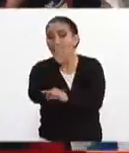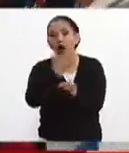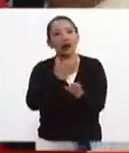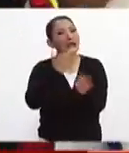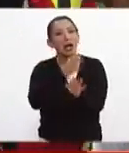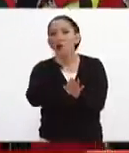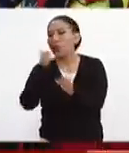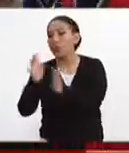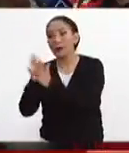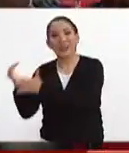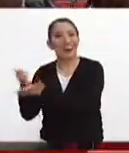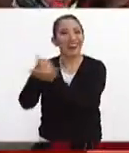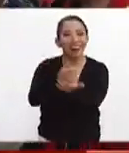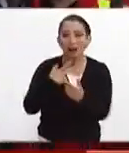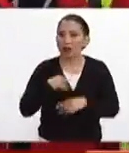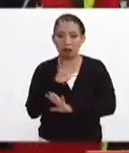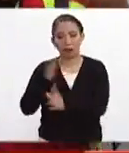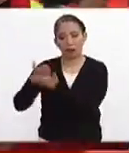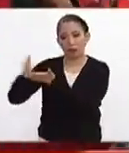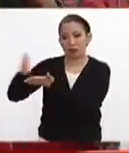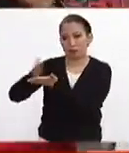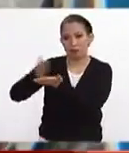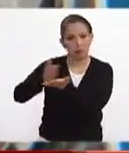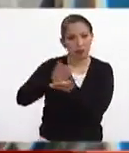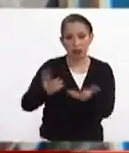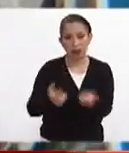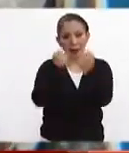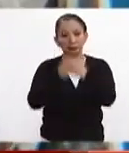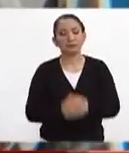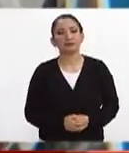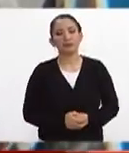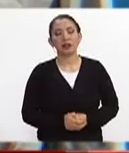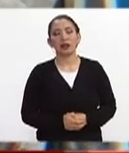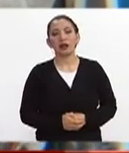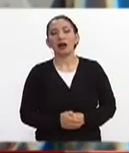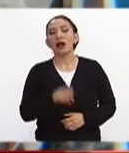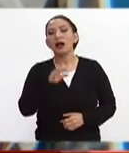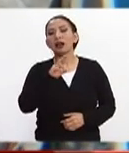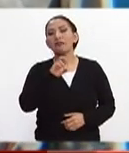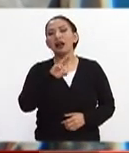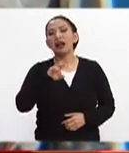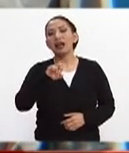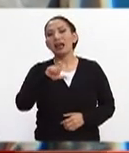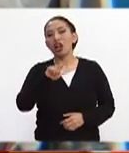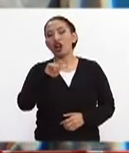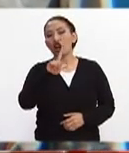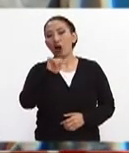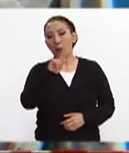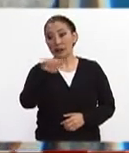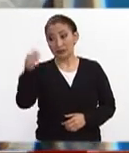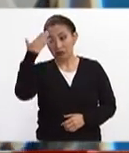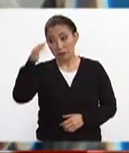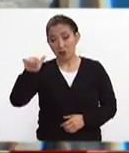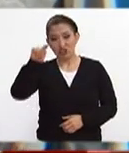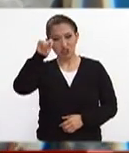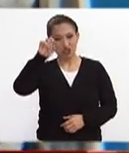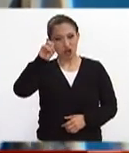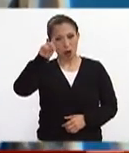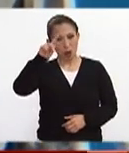ya no se puede participar masivamente en búsqueda y rescate. Así es, Rafael López, sabemos que los topos han estado